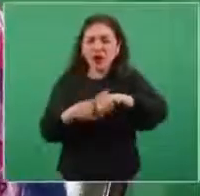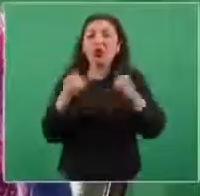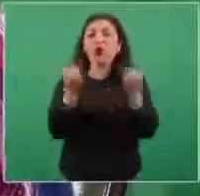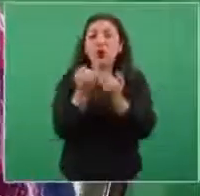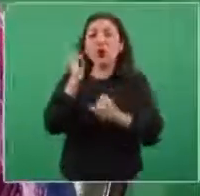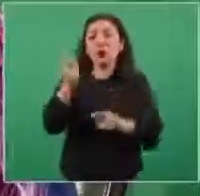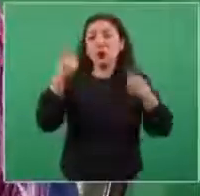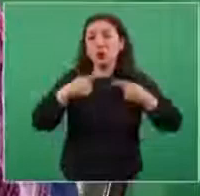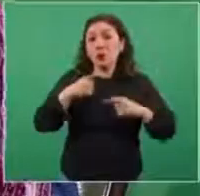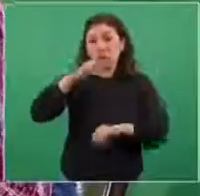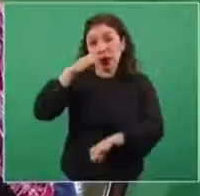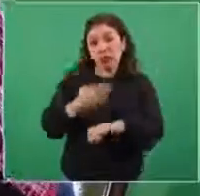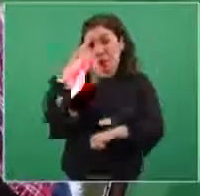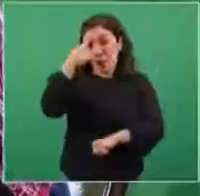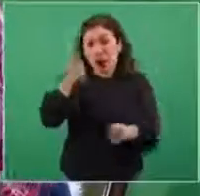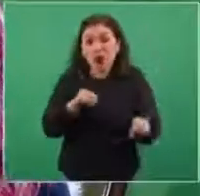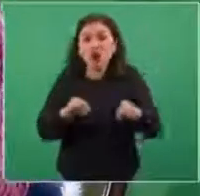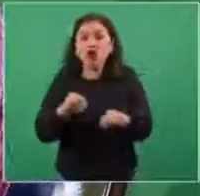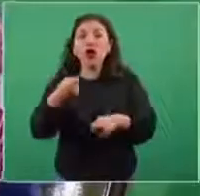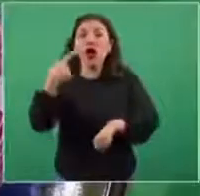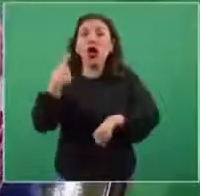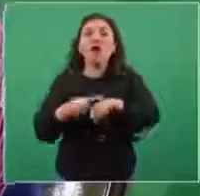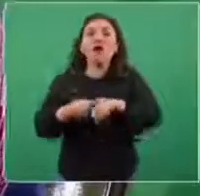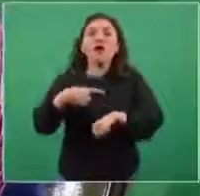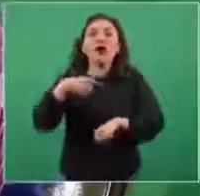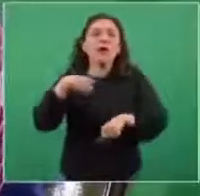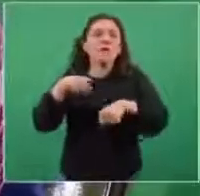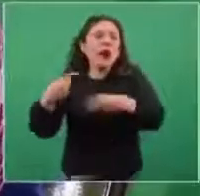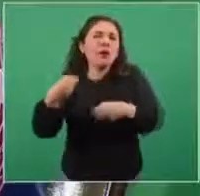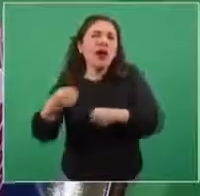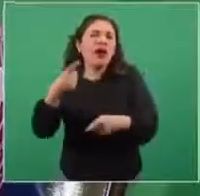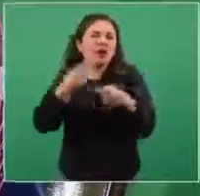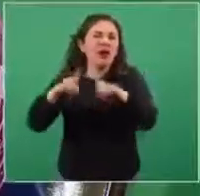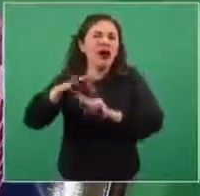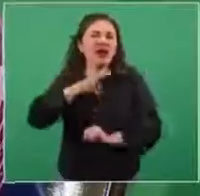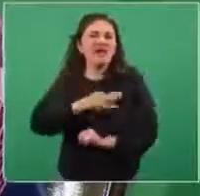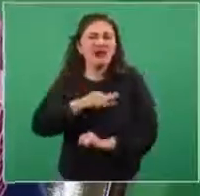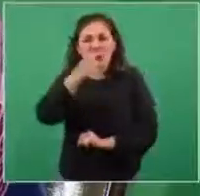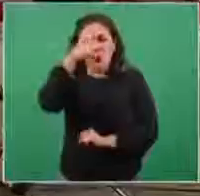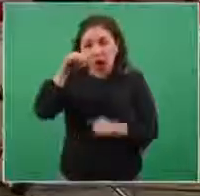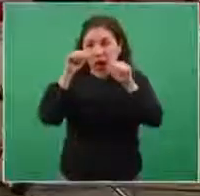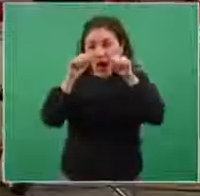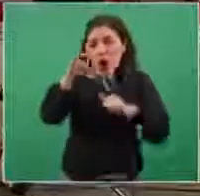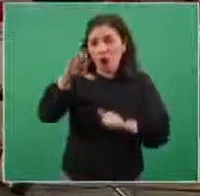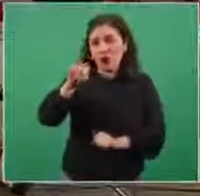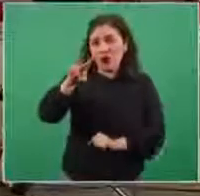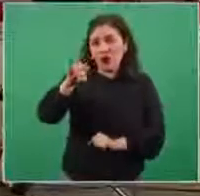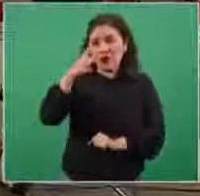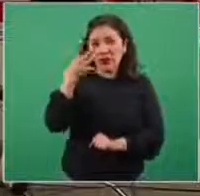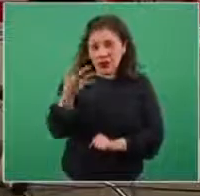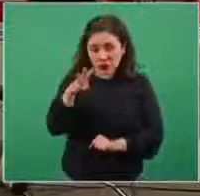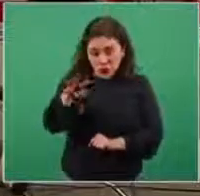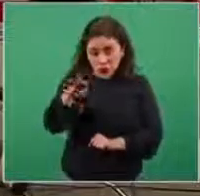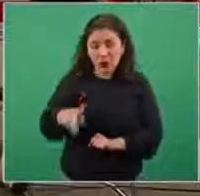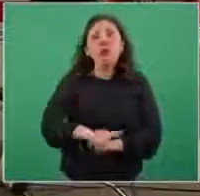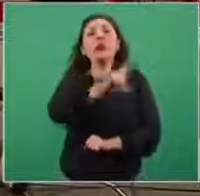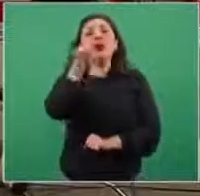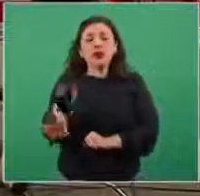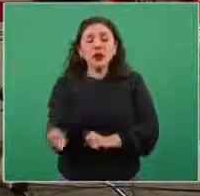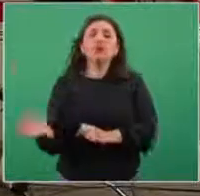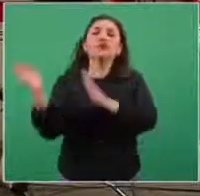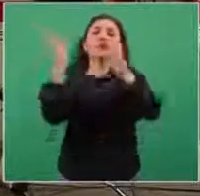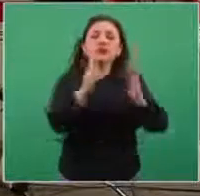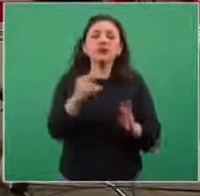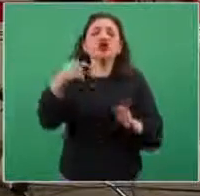infecciones en la estrategia de atención de COVID-19. Y posteriormente yo presentaré